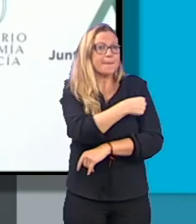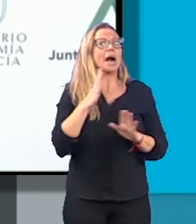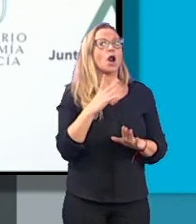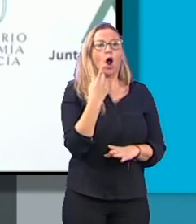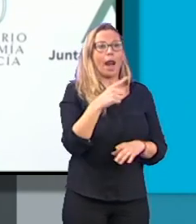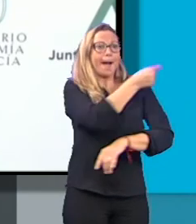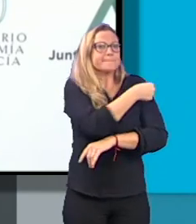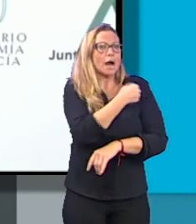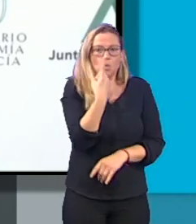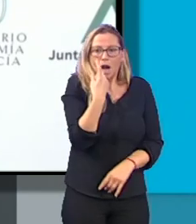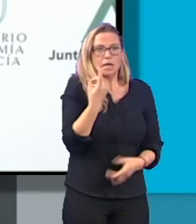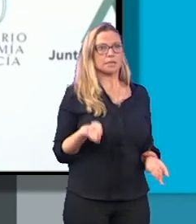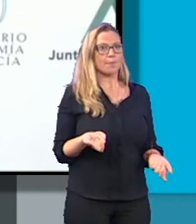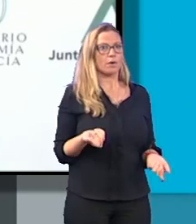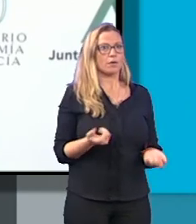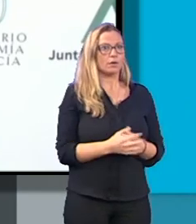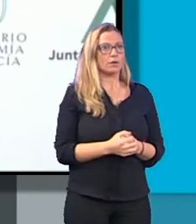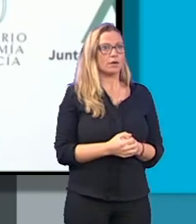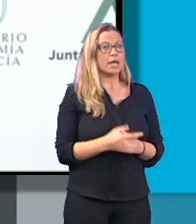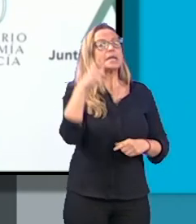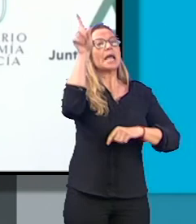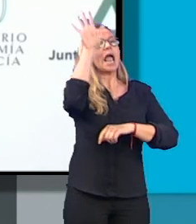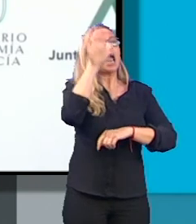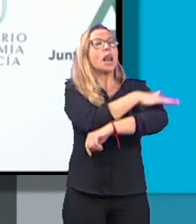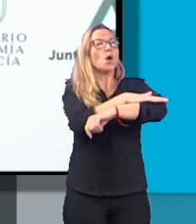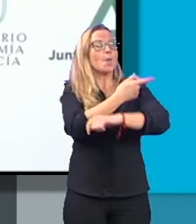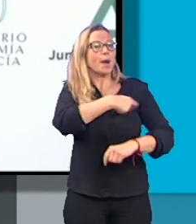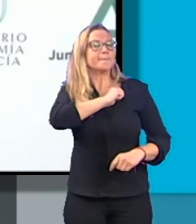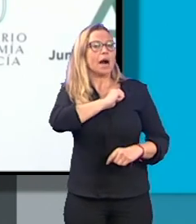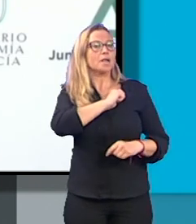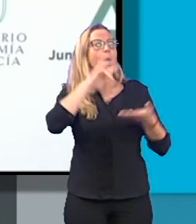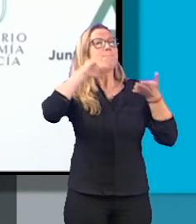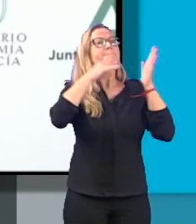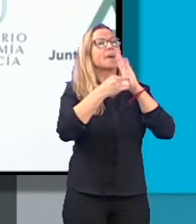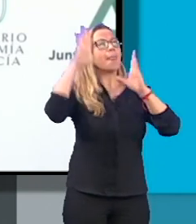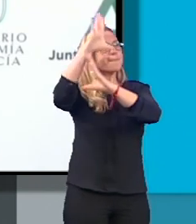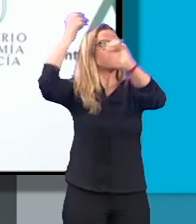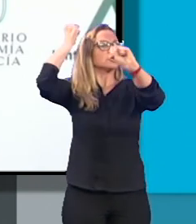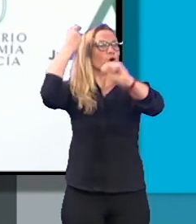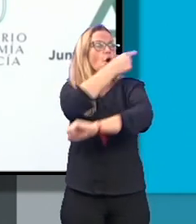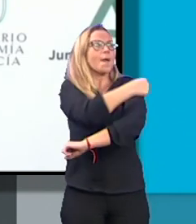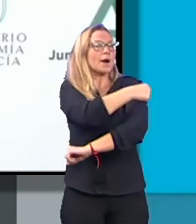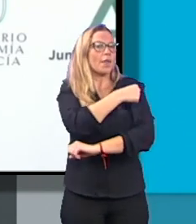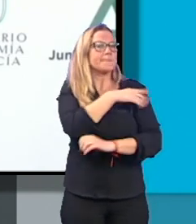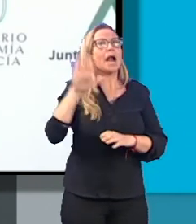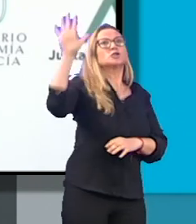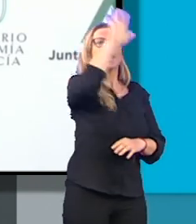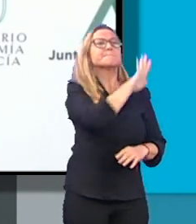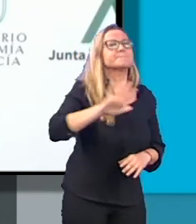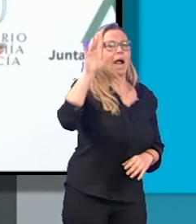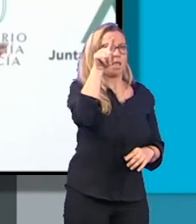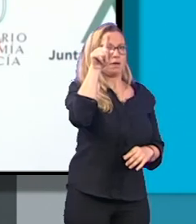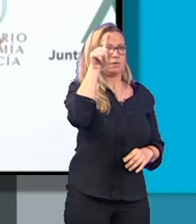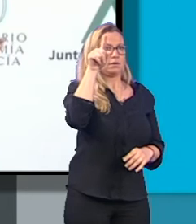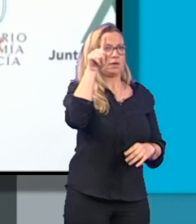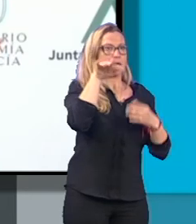Y en tercer lugar, que establezca el Gobierno de manera clara un protocolo de vacunación para todo el país, para toda España, que no se